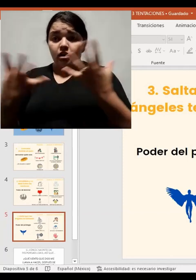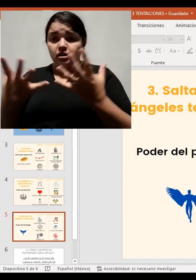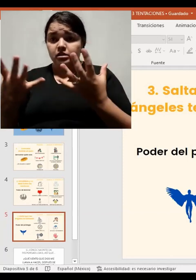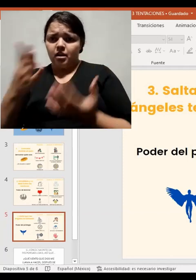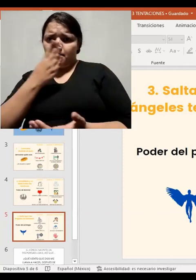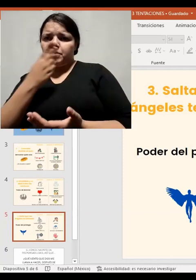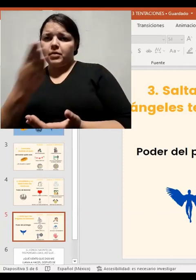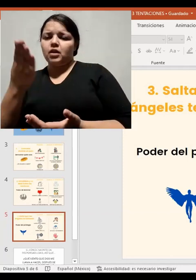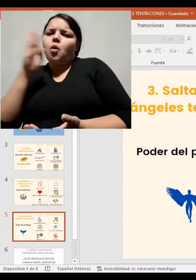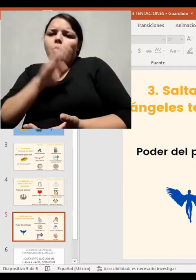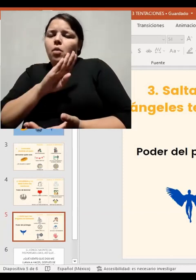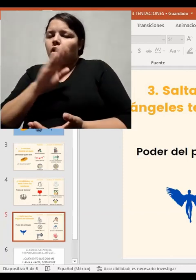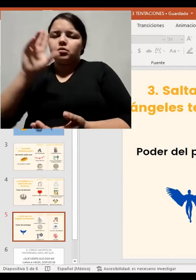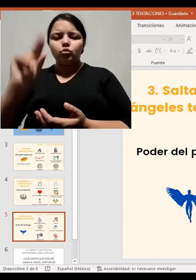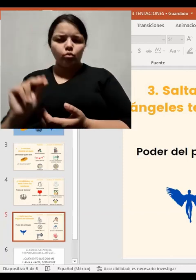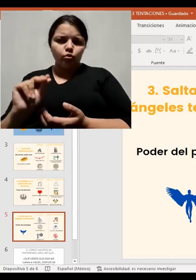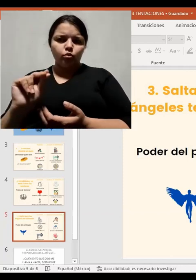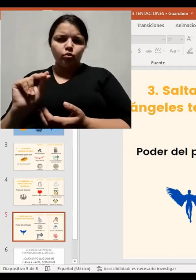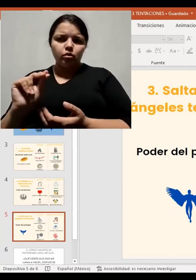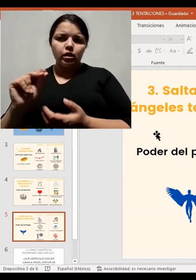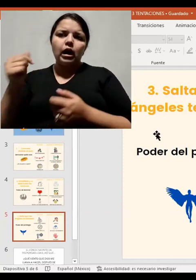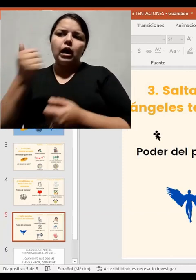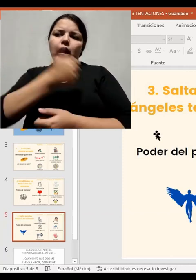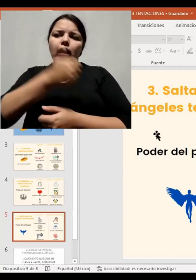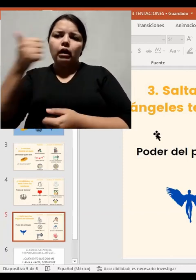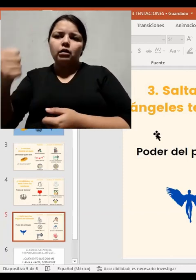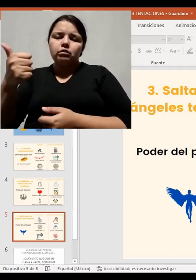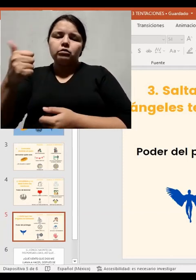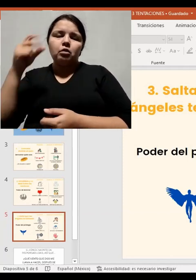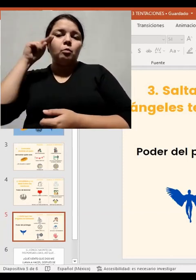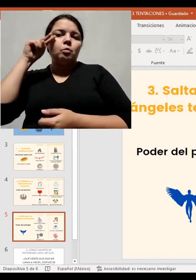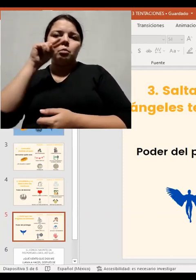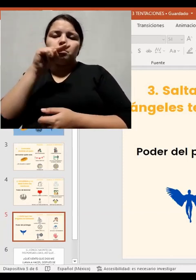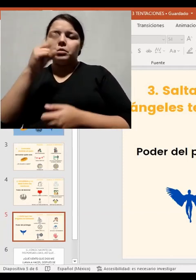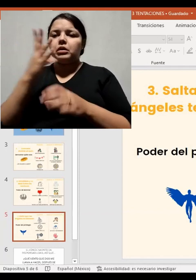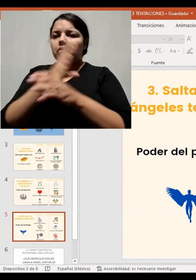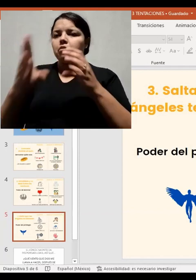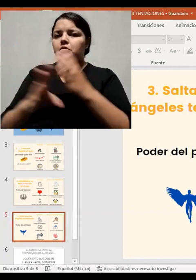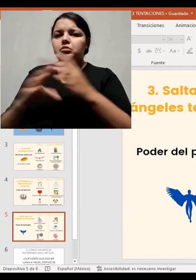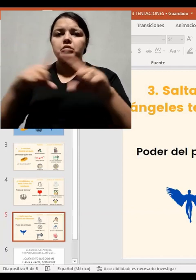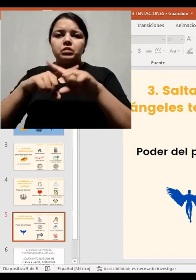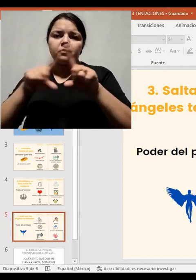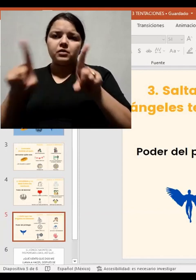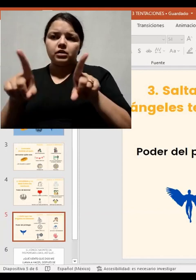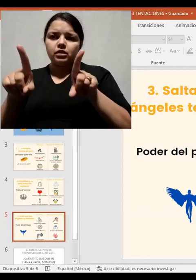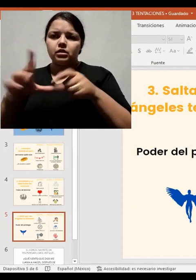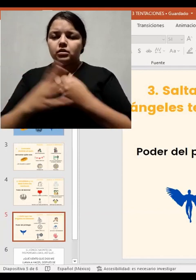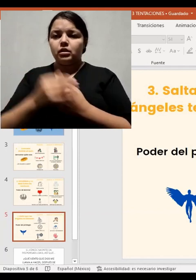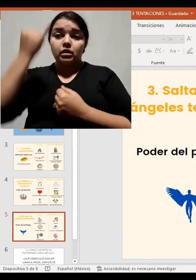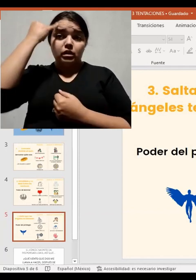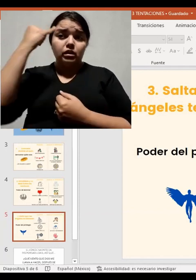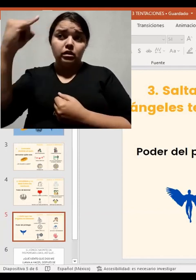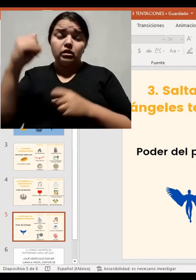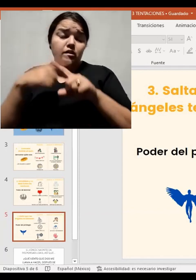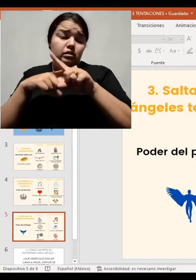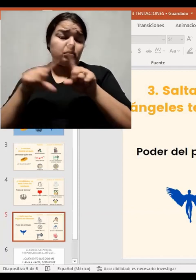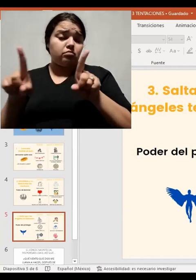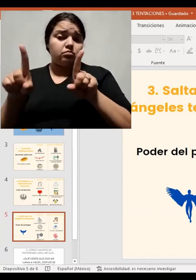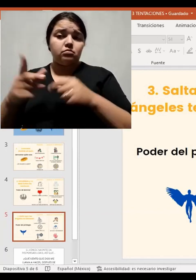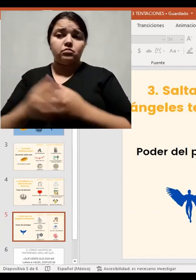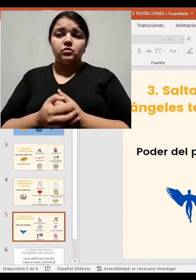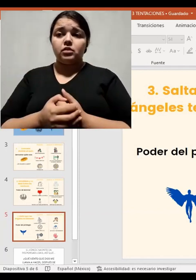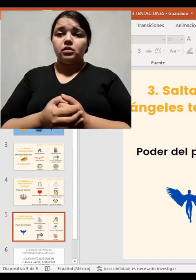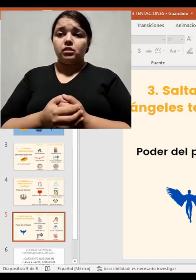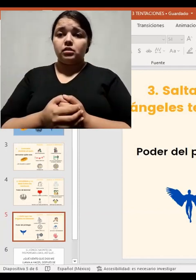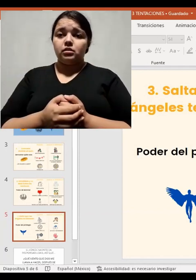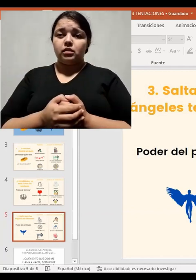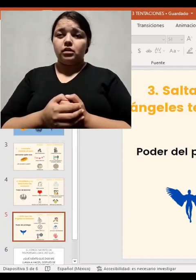Simplemente son formas de vivir. No juzguemos. La verdad absoluta en la pareja, ¿cuántas veces volvemos a lo mismo que comenté? Buscamos tener